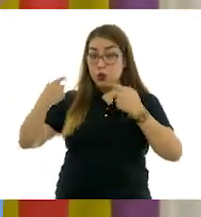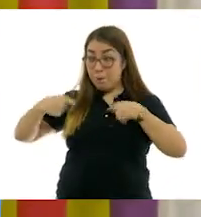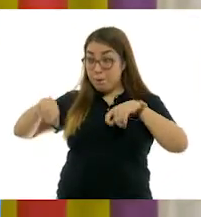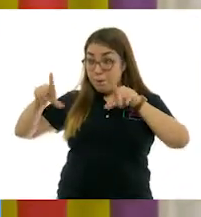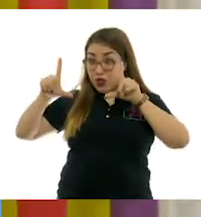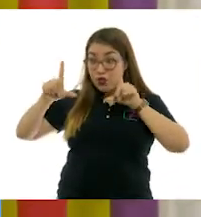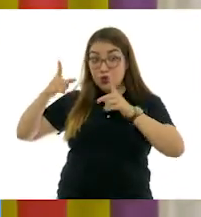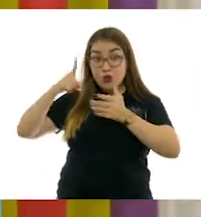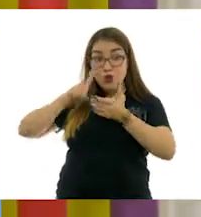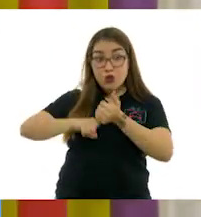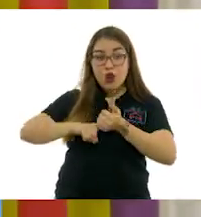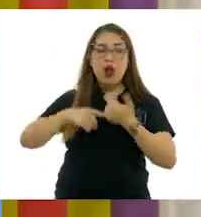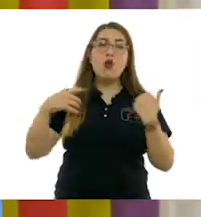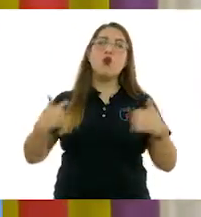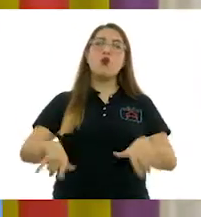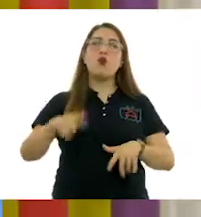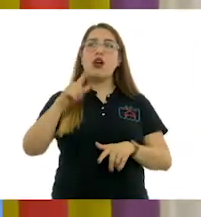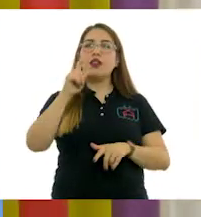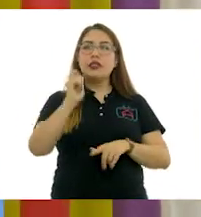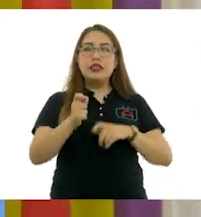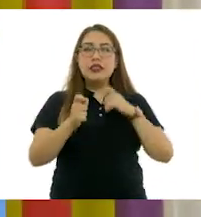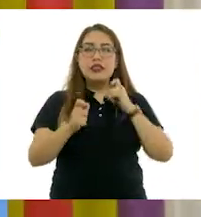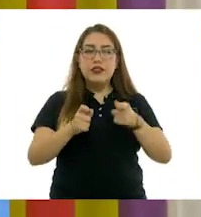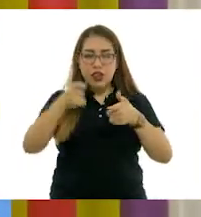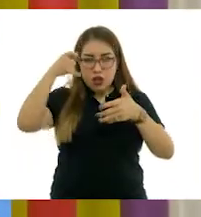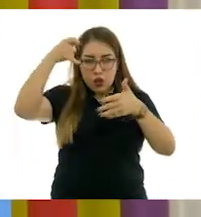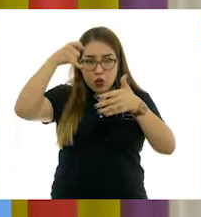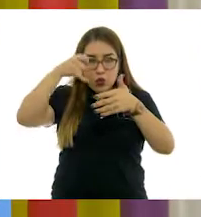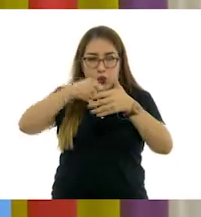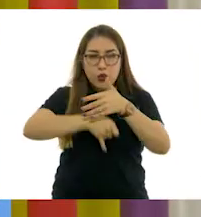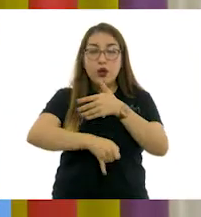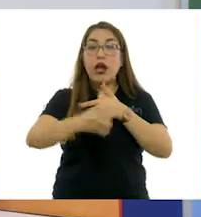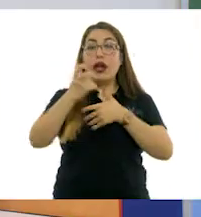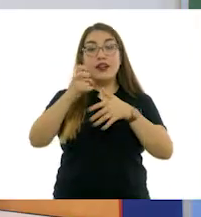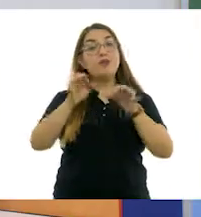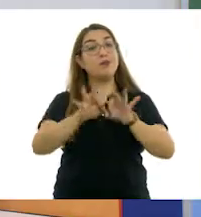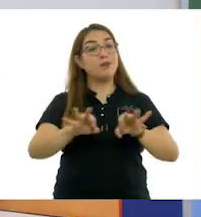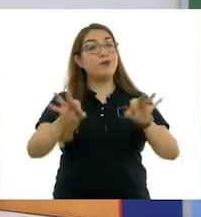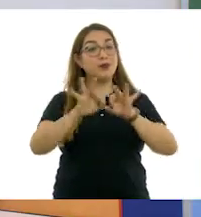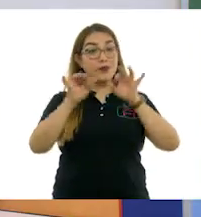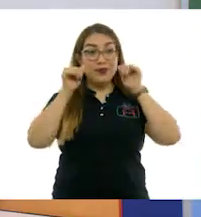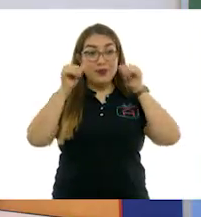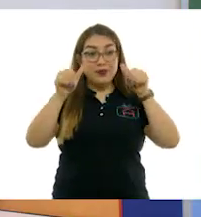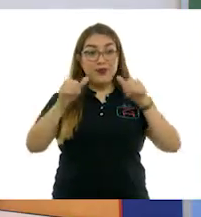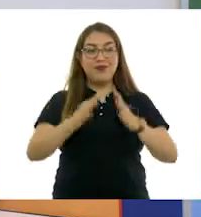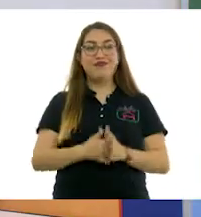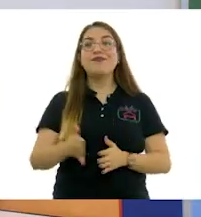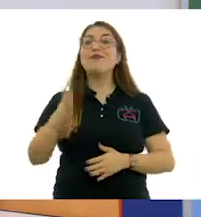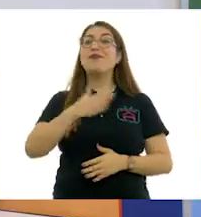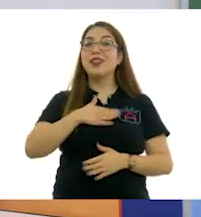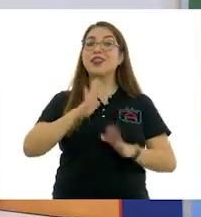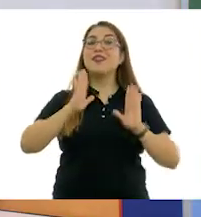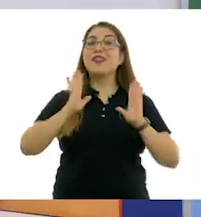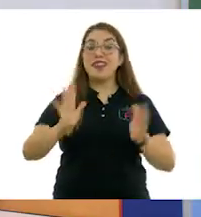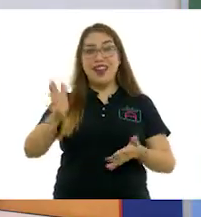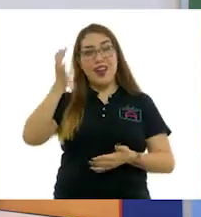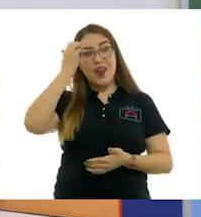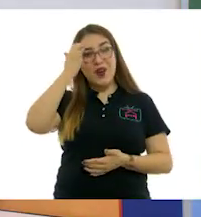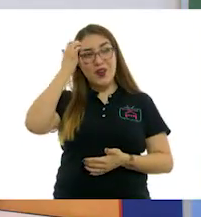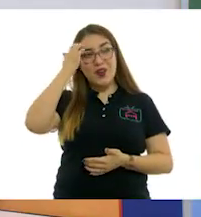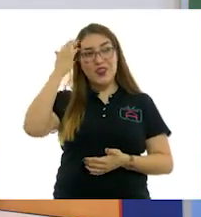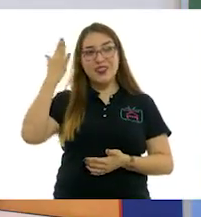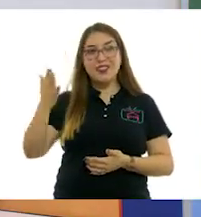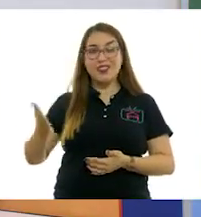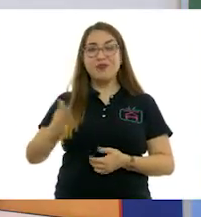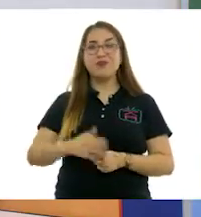pinturas. En eso hay que poner mucha atención. Sí, muy bien. Y bueno, hemos conocido ahorita a